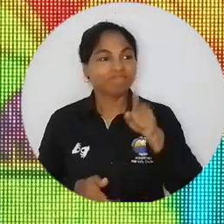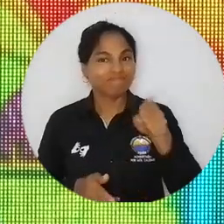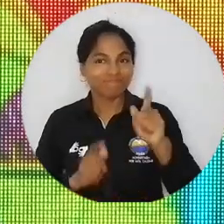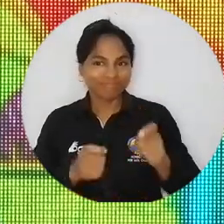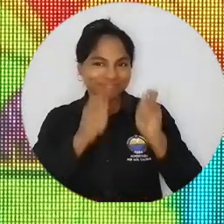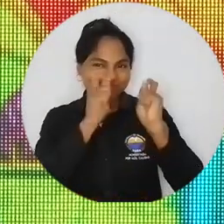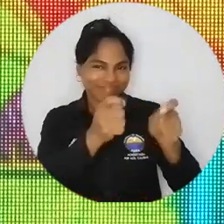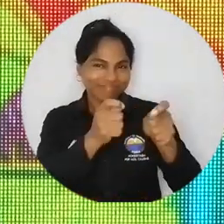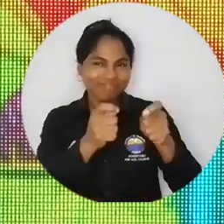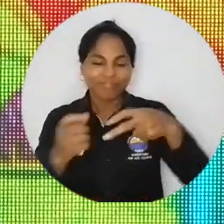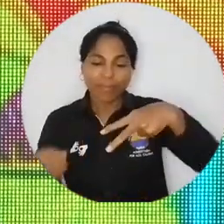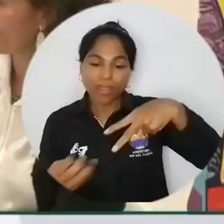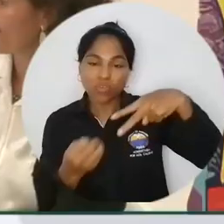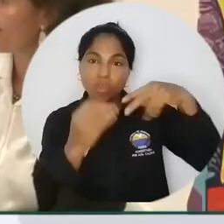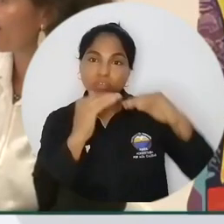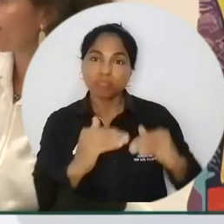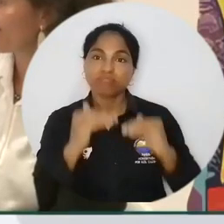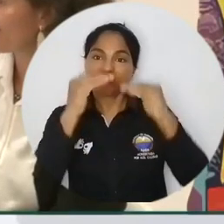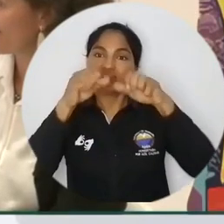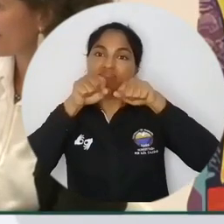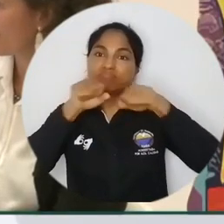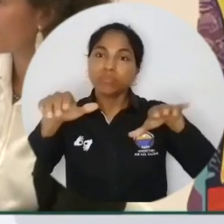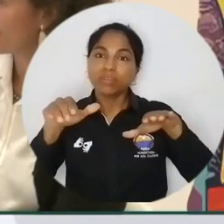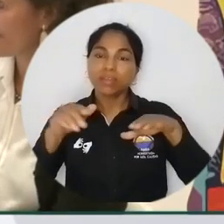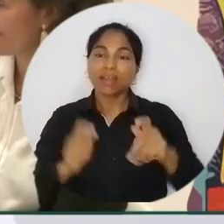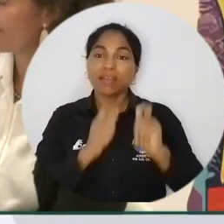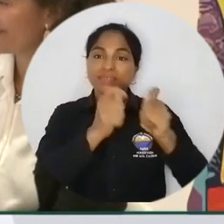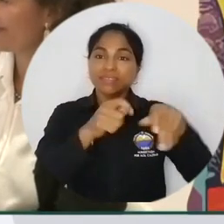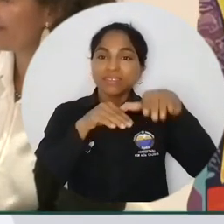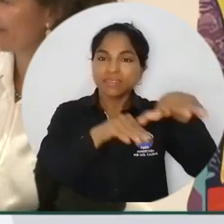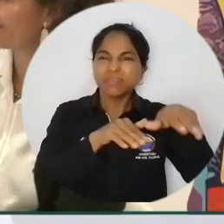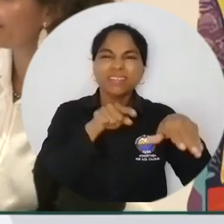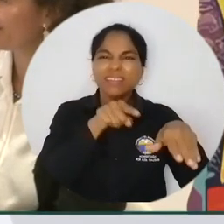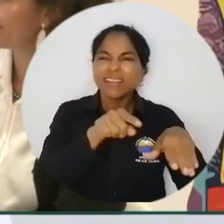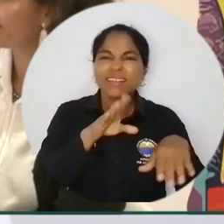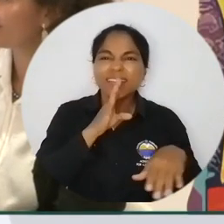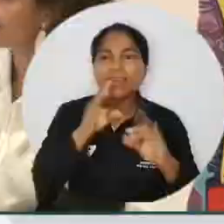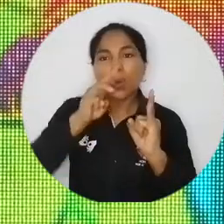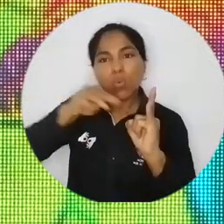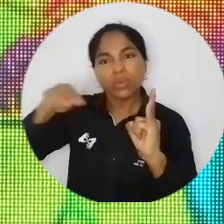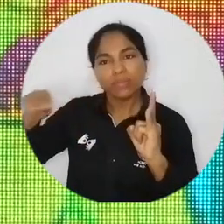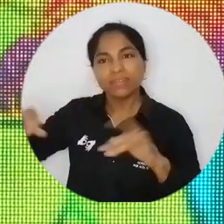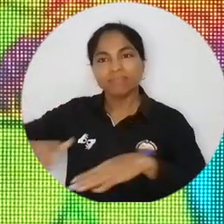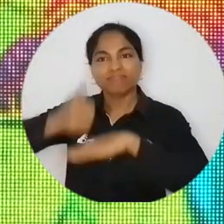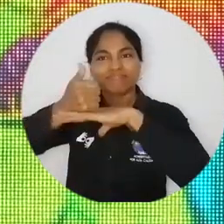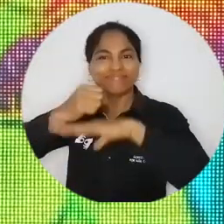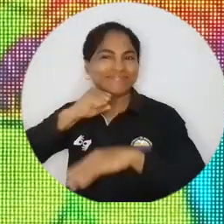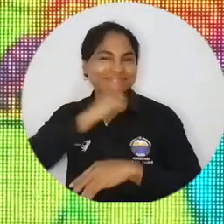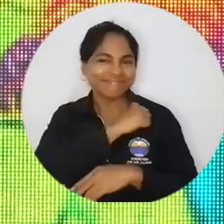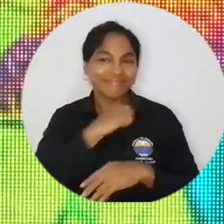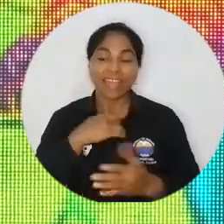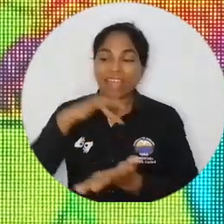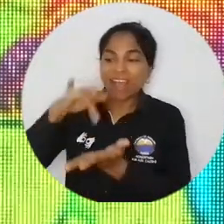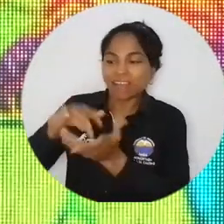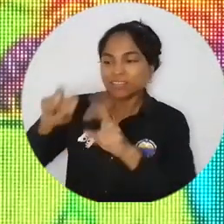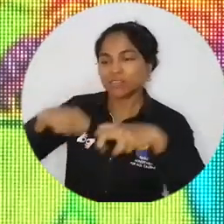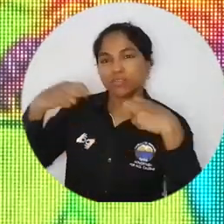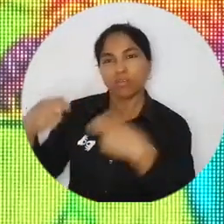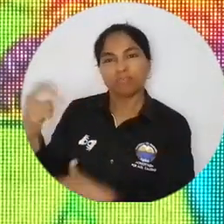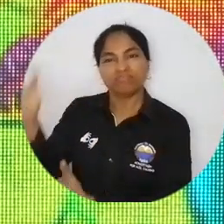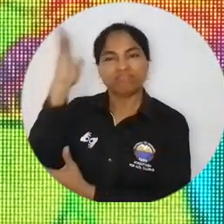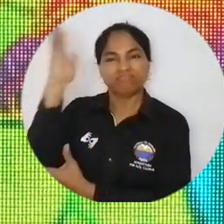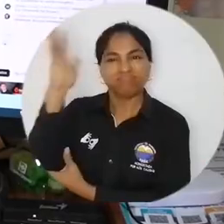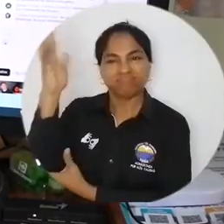Como representante de la educación superior pública, el doctor Pablo Vera Salazar, rector de URI Magdalena, participó en la conferencia